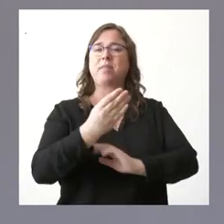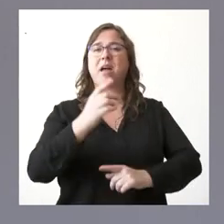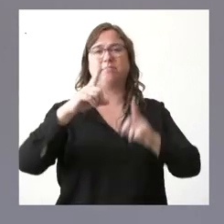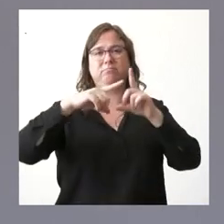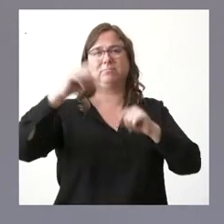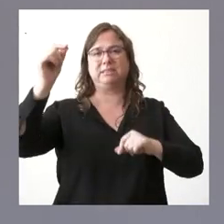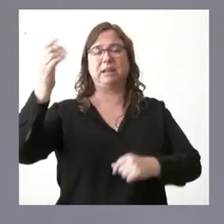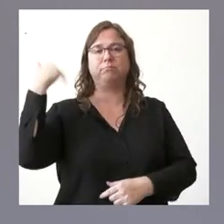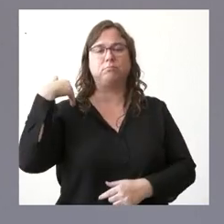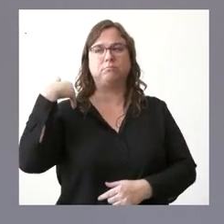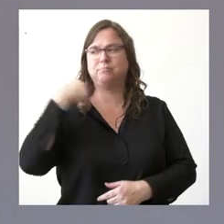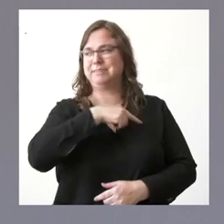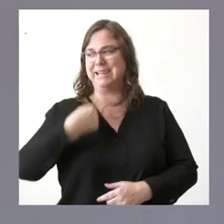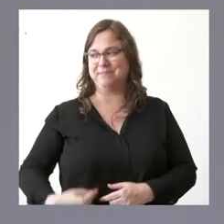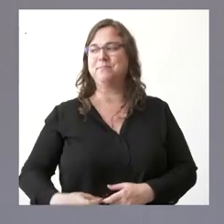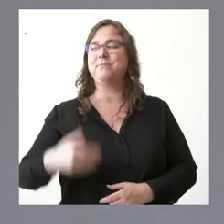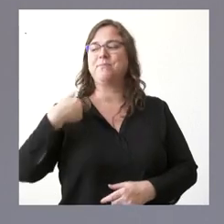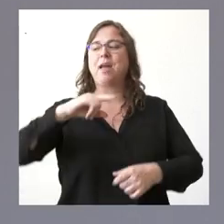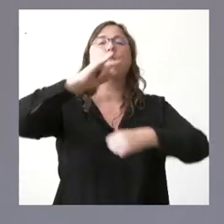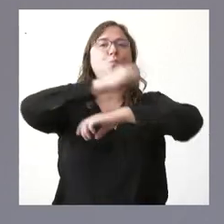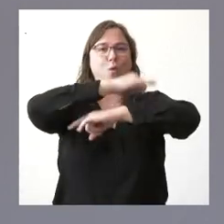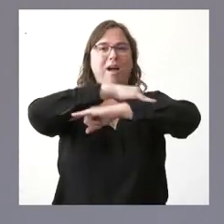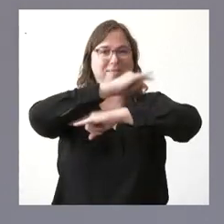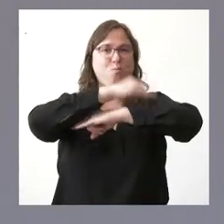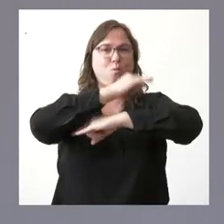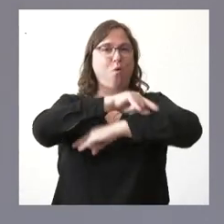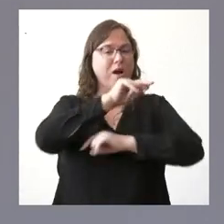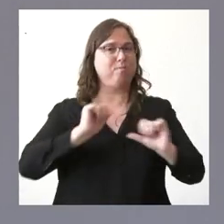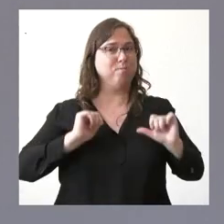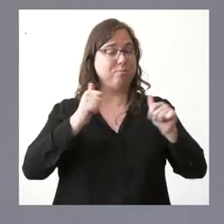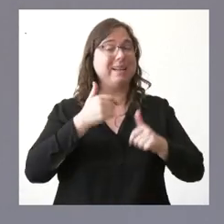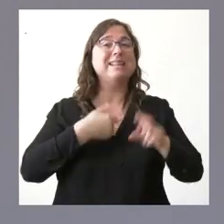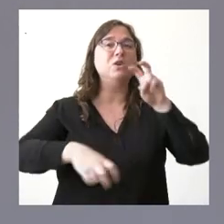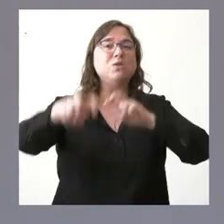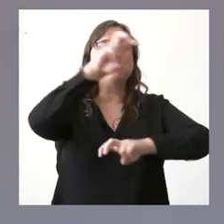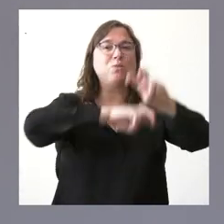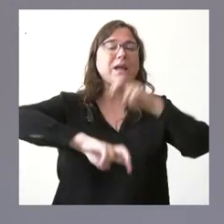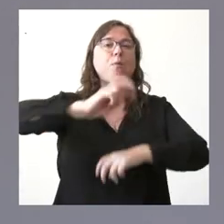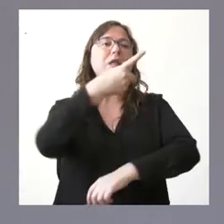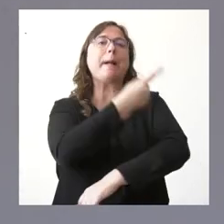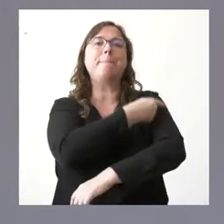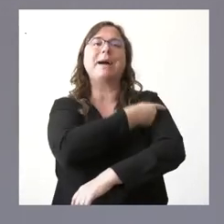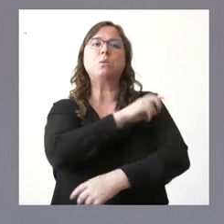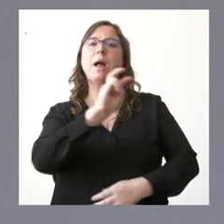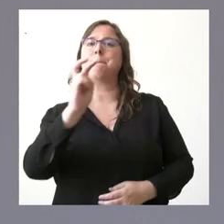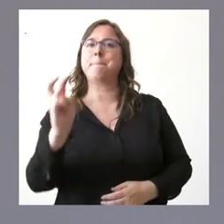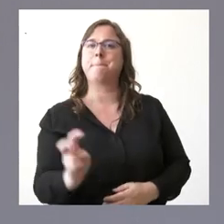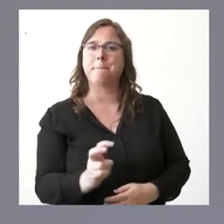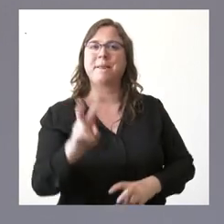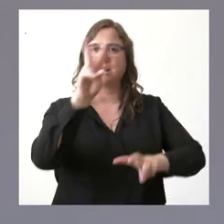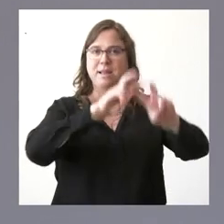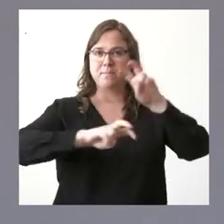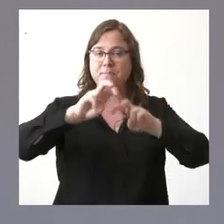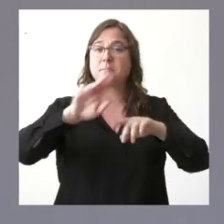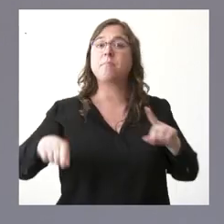puede ser oportuno buscar alguna vacuna polivalente que se está investigando y que haga frente